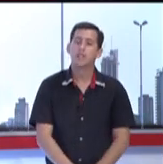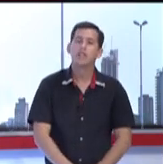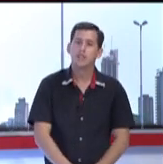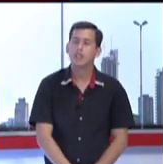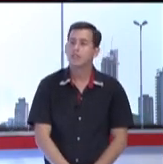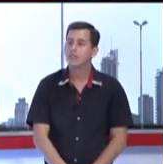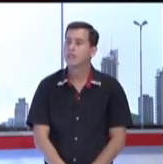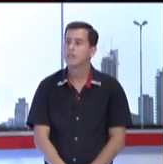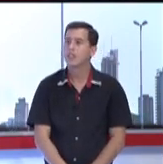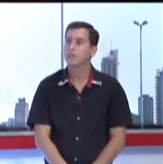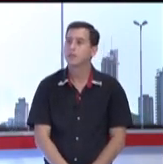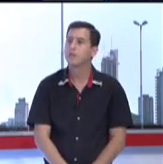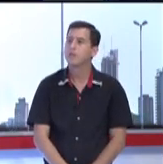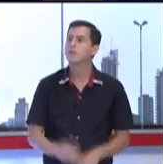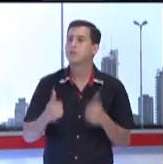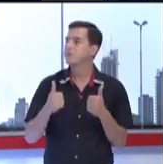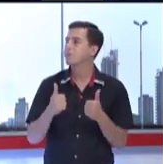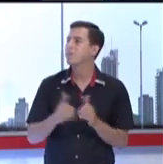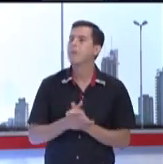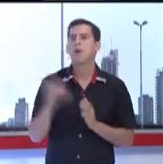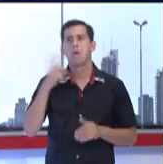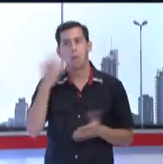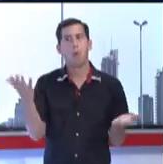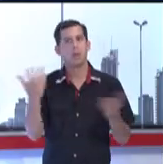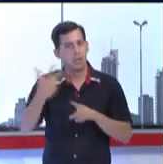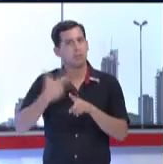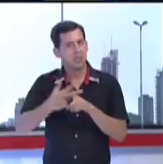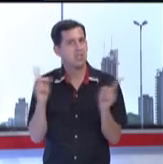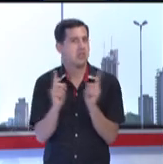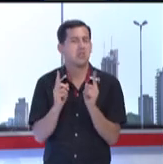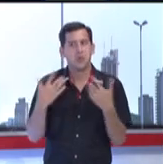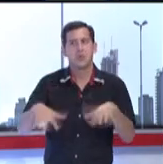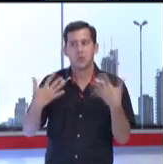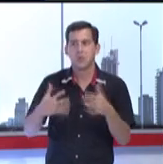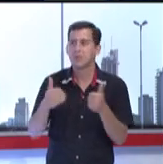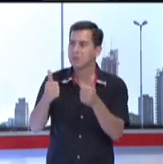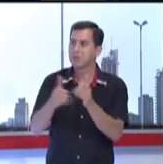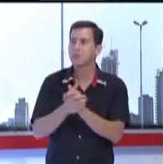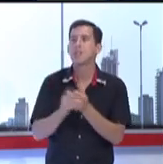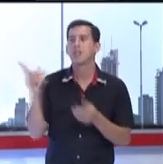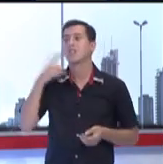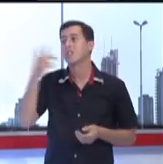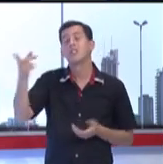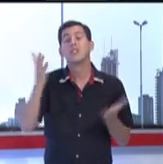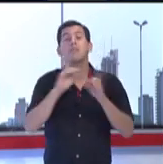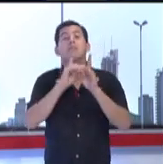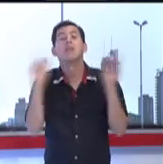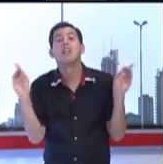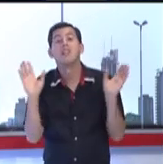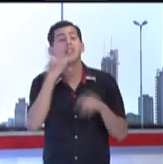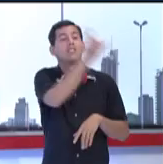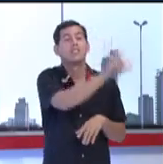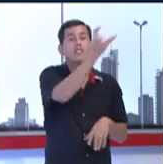Sí, sí. Es fantástico, tres meses es nada. Y es como todo, a ver, es el interés que uno le